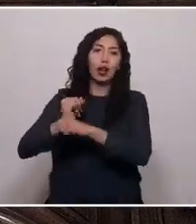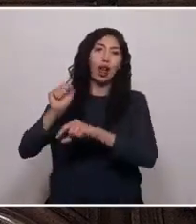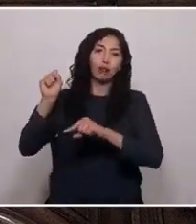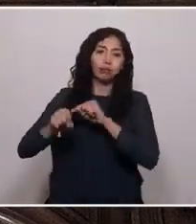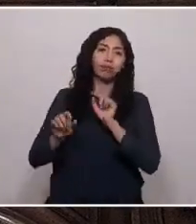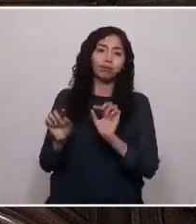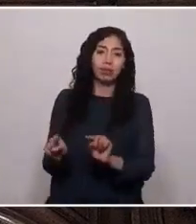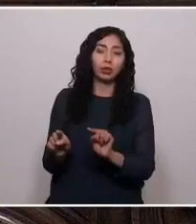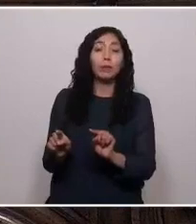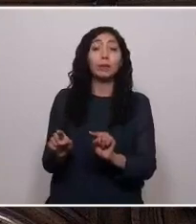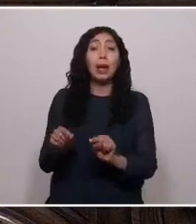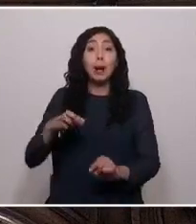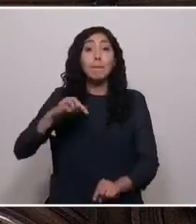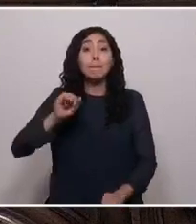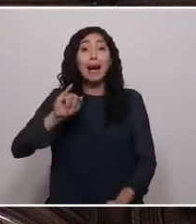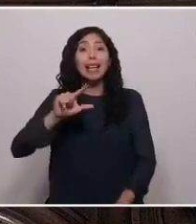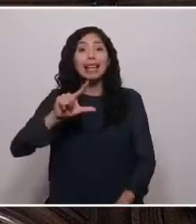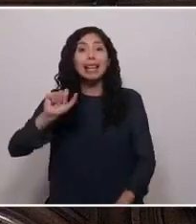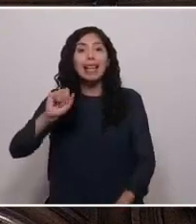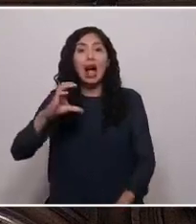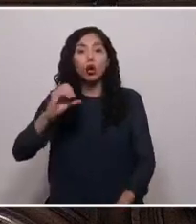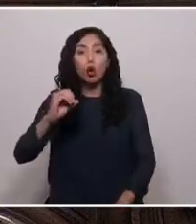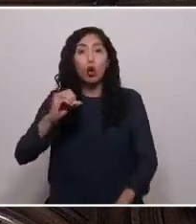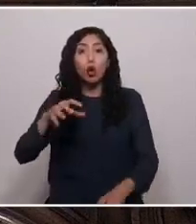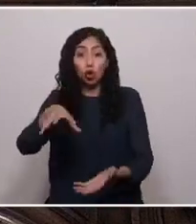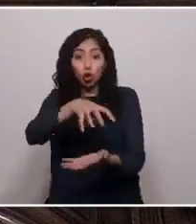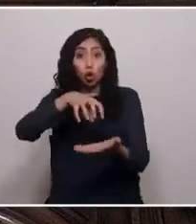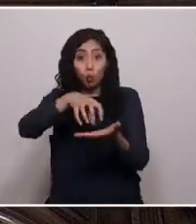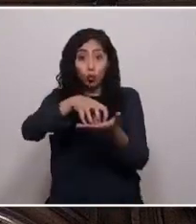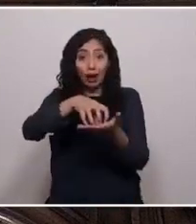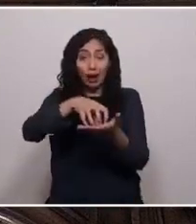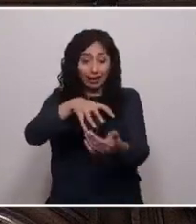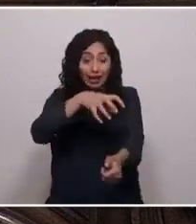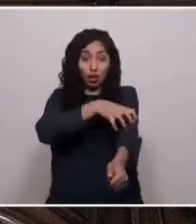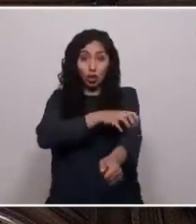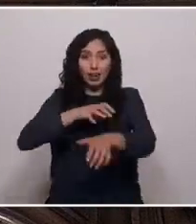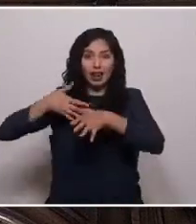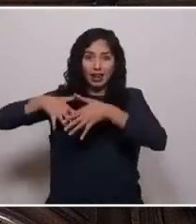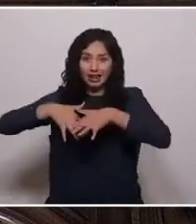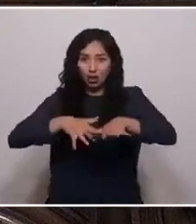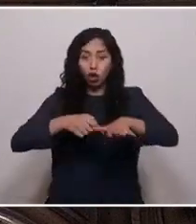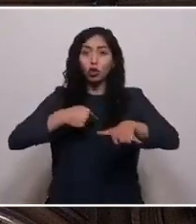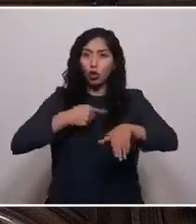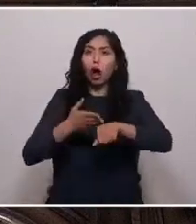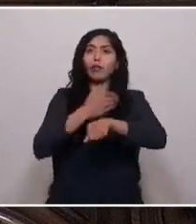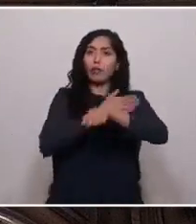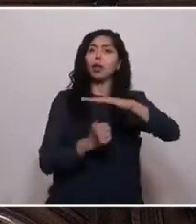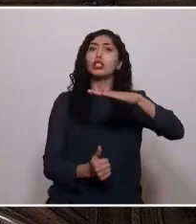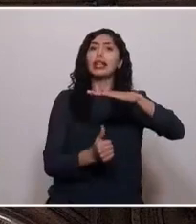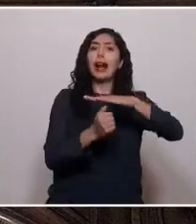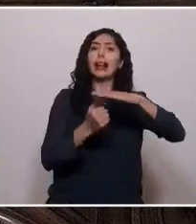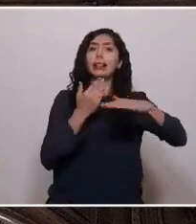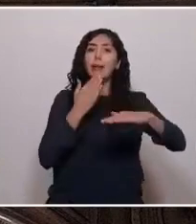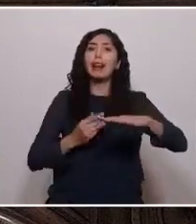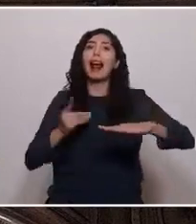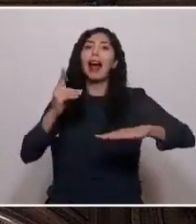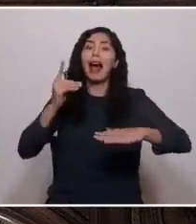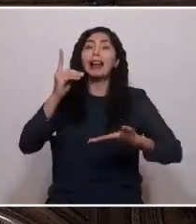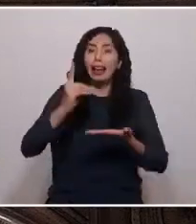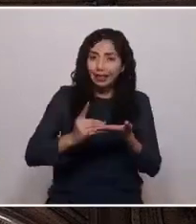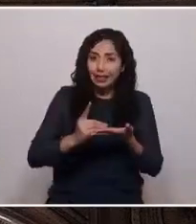En Paiyaco, como una ubicada en el corazón de la región de los ríos, donde fui concejala y alcaldesa, y en este rol